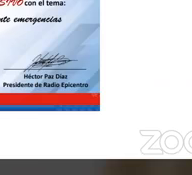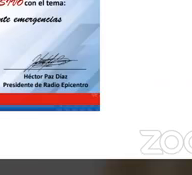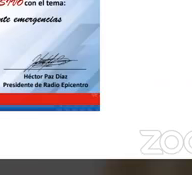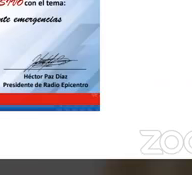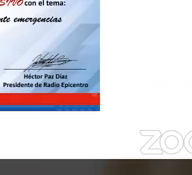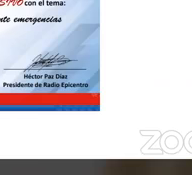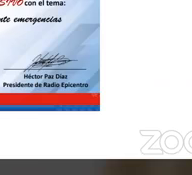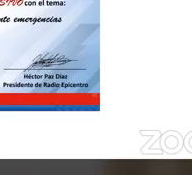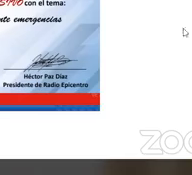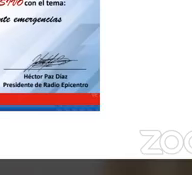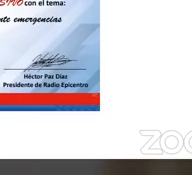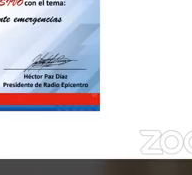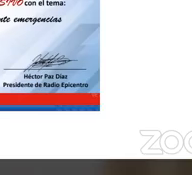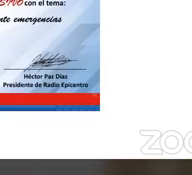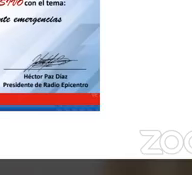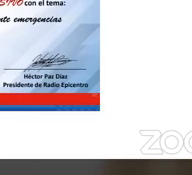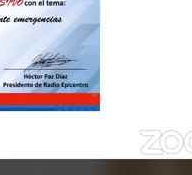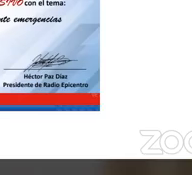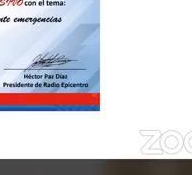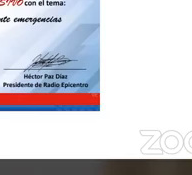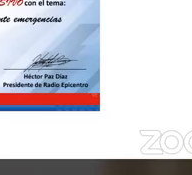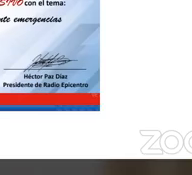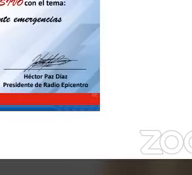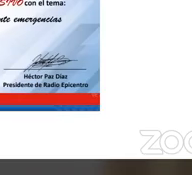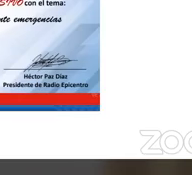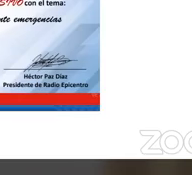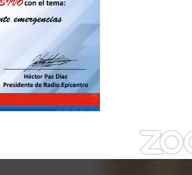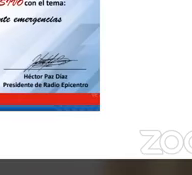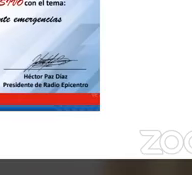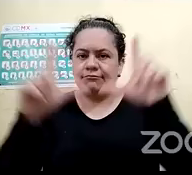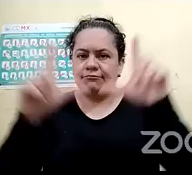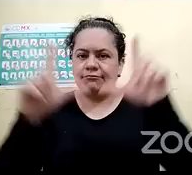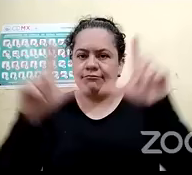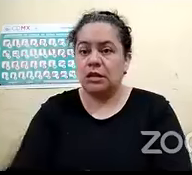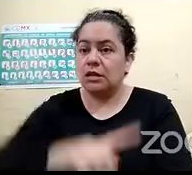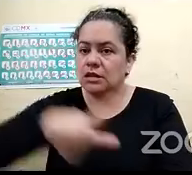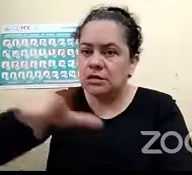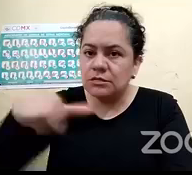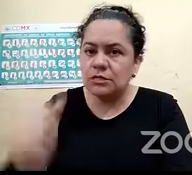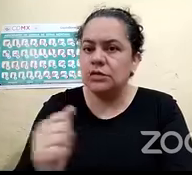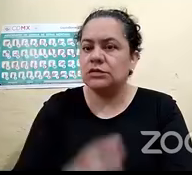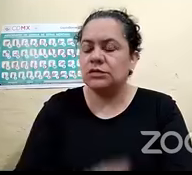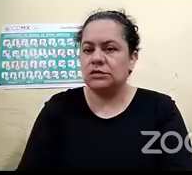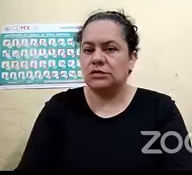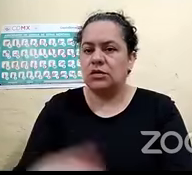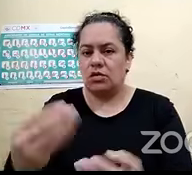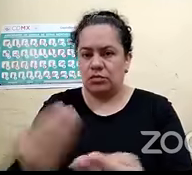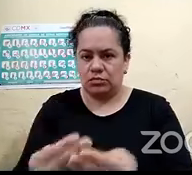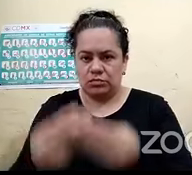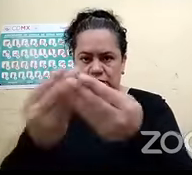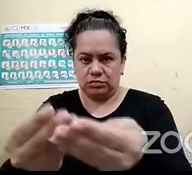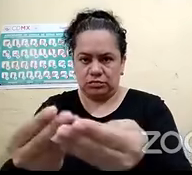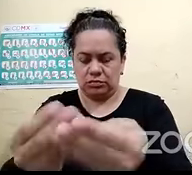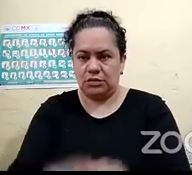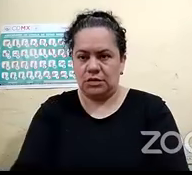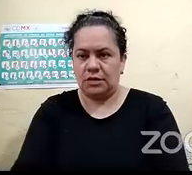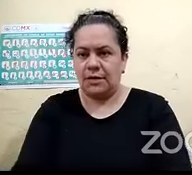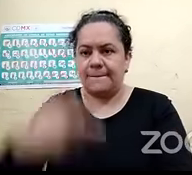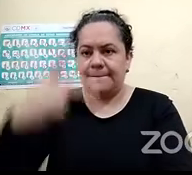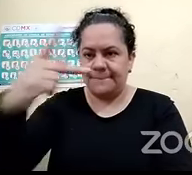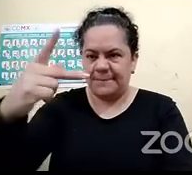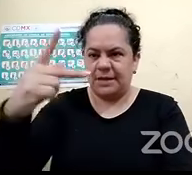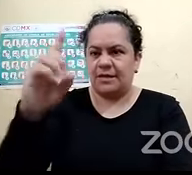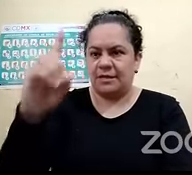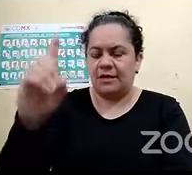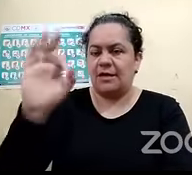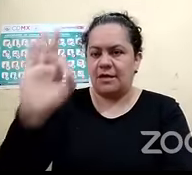gracias les voy a hacer llegar los los reconocimientos en PDF porque creo que es un formato